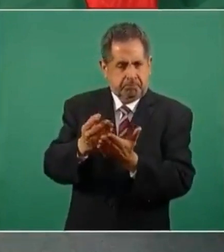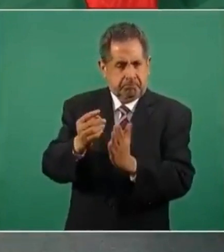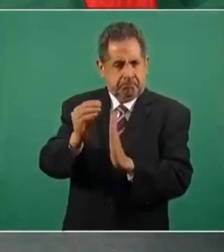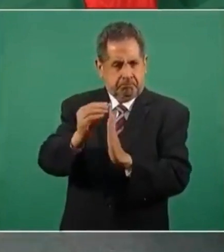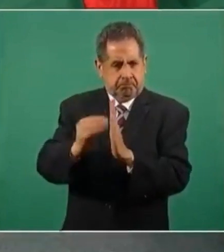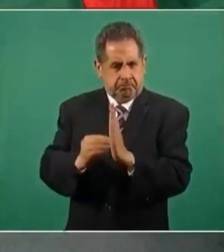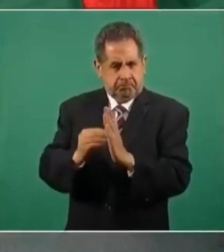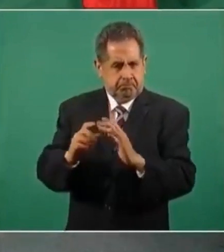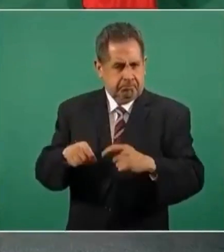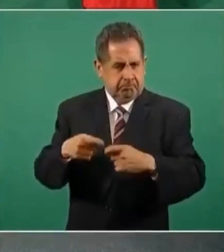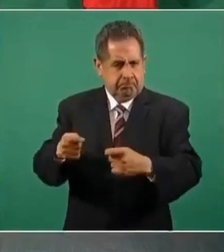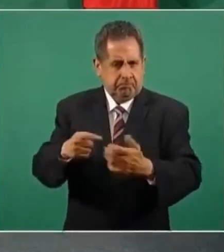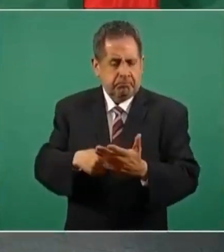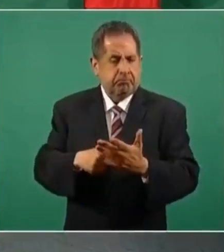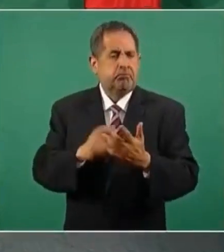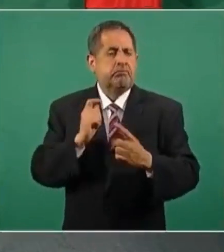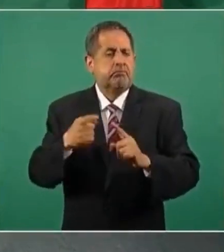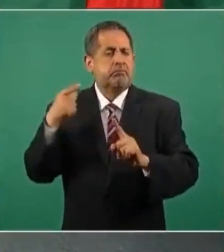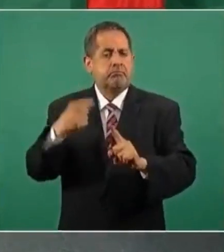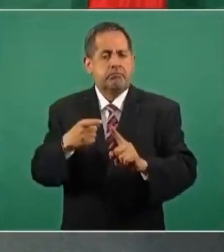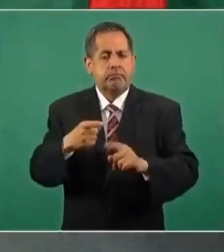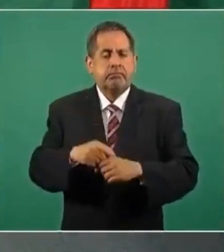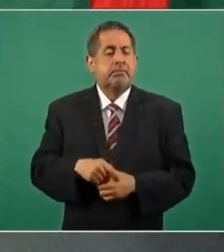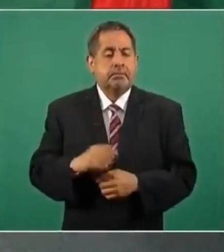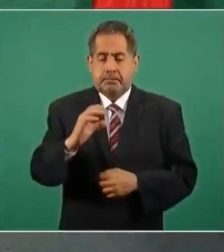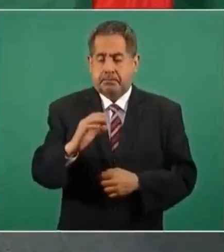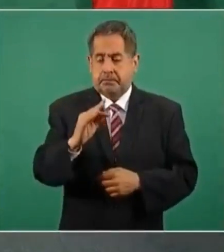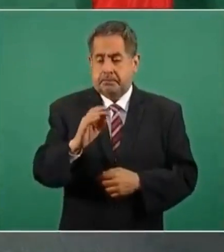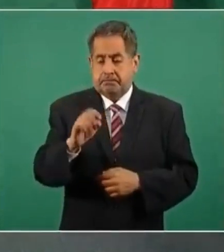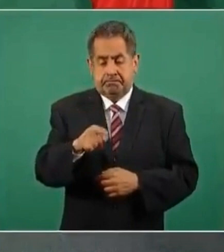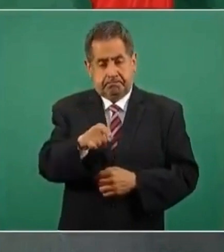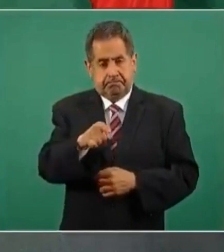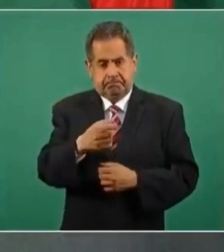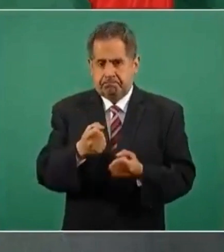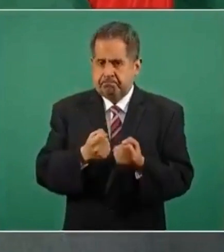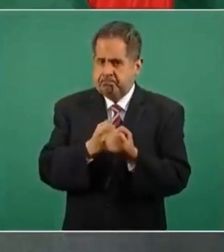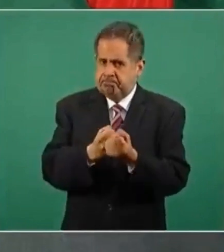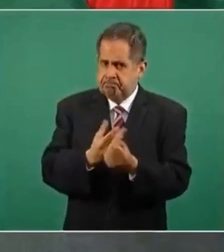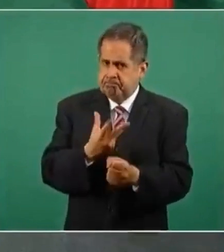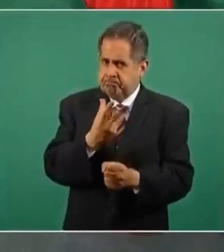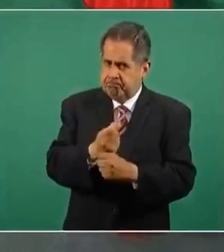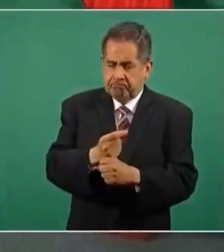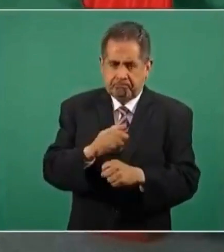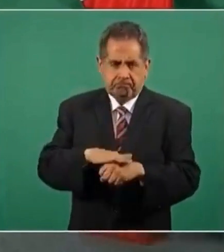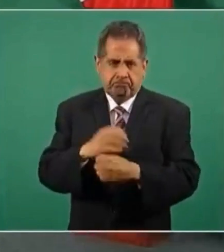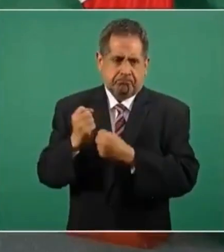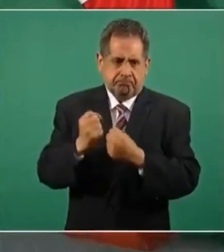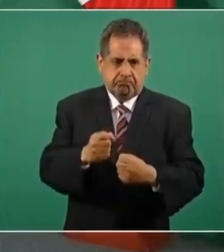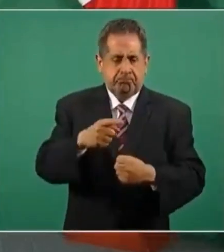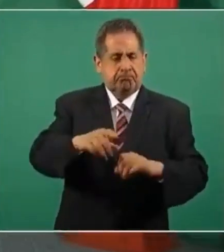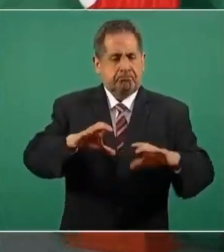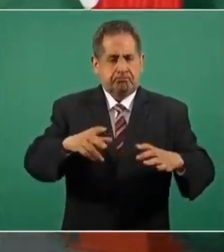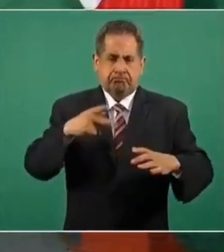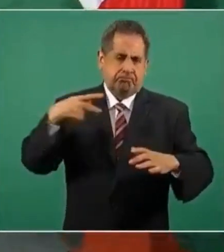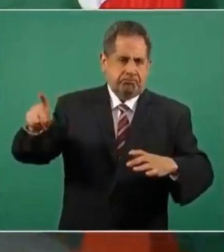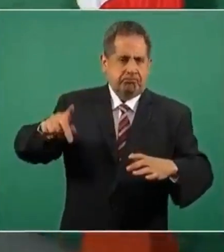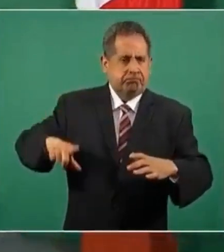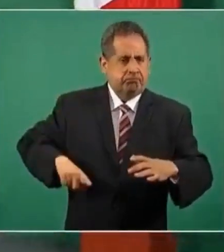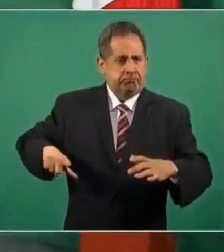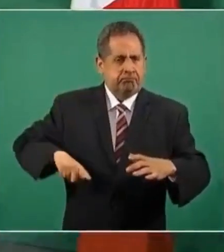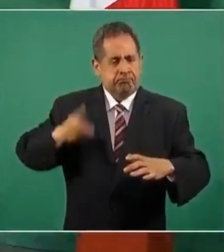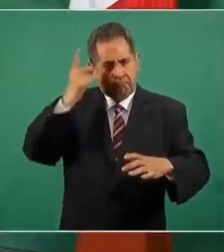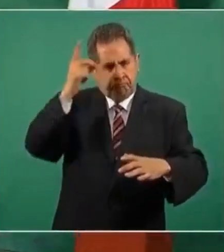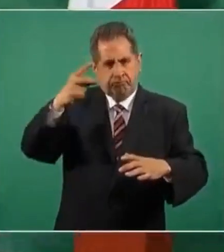Estamos buscando fortalecer a la Comisión Federal de Electricidad, que es una empresa pública, que es una empresa de la nación,